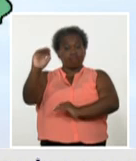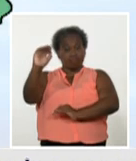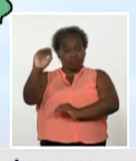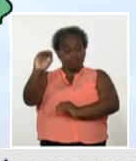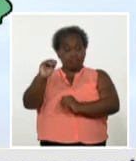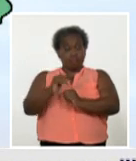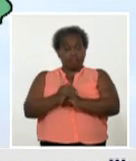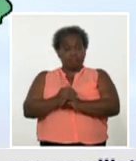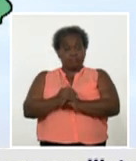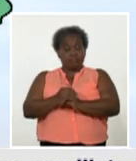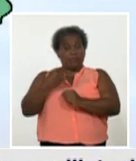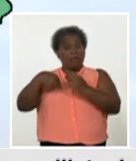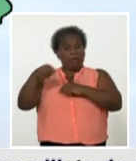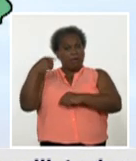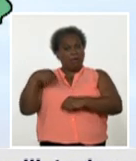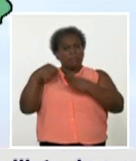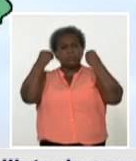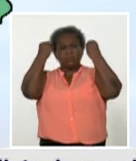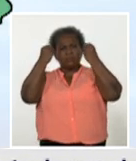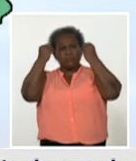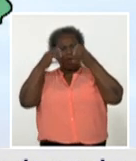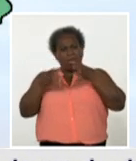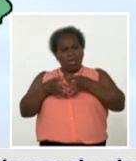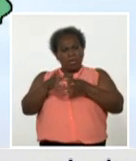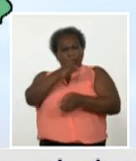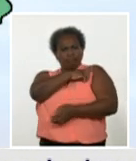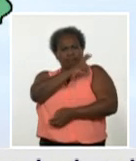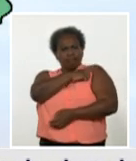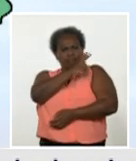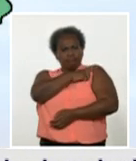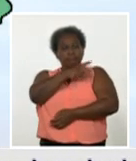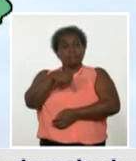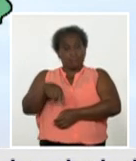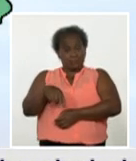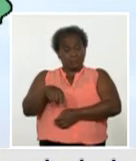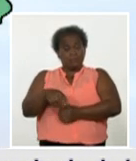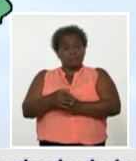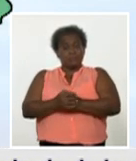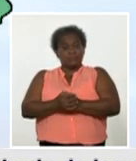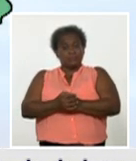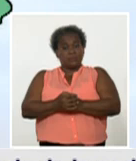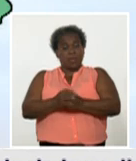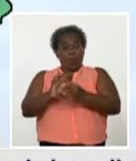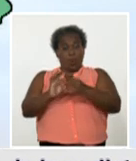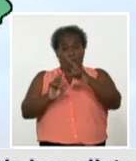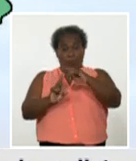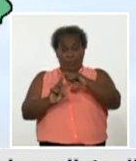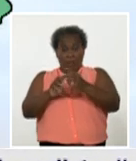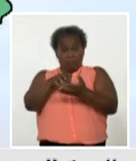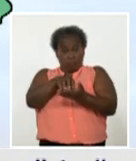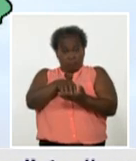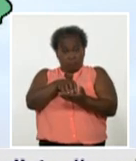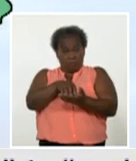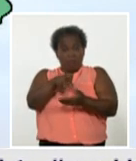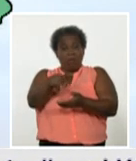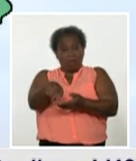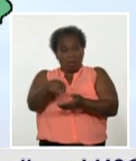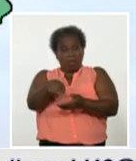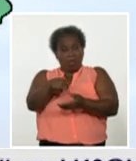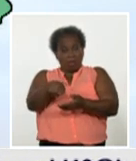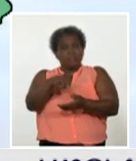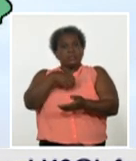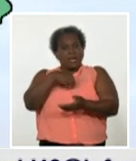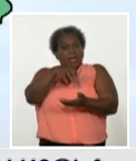Anoche se analizaba esto con su equipo de dirección, con su director provincial, y realmente están enfrentando un evento